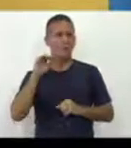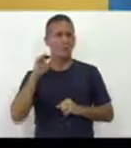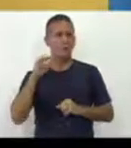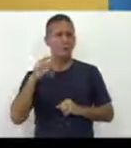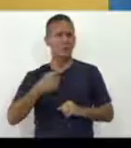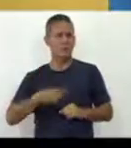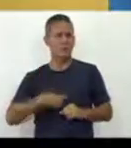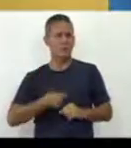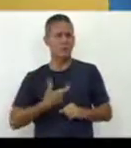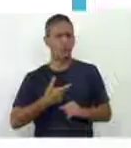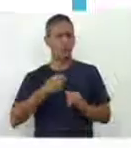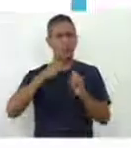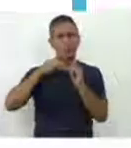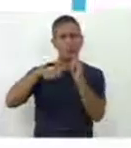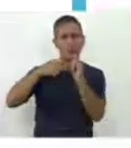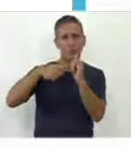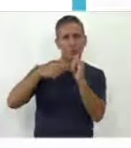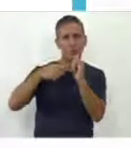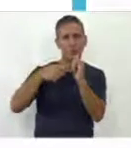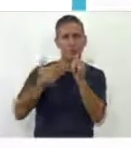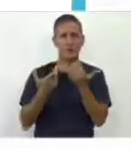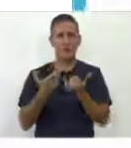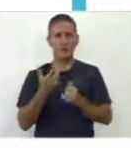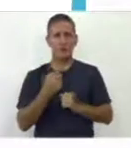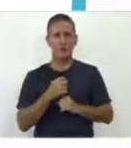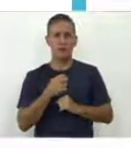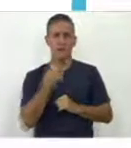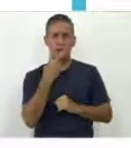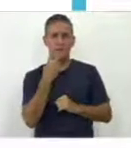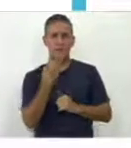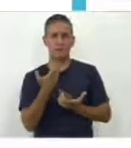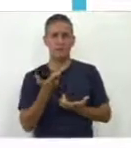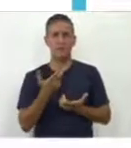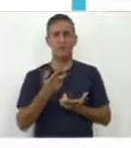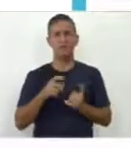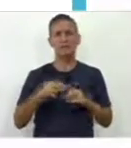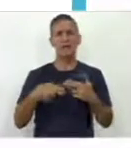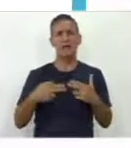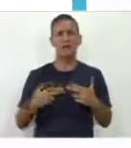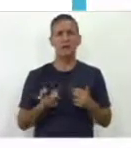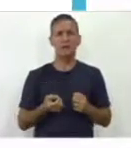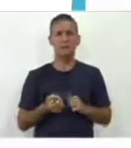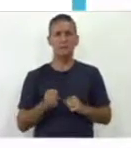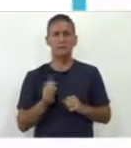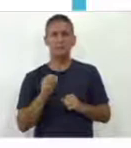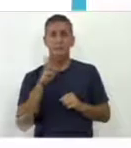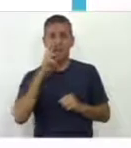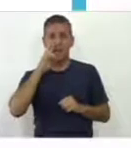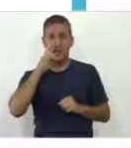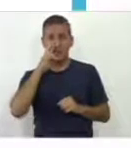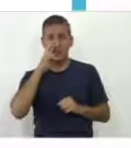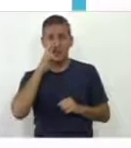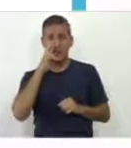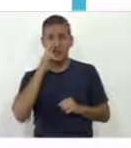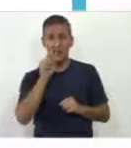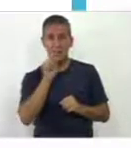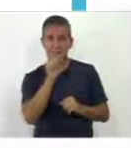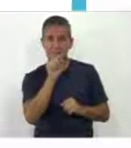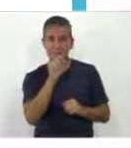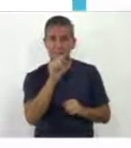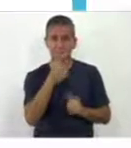de cultura audiovisual, vean que estamos proyectando y colocamos en negrita para dirigir bien la atención.